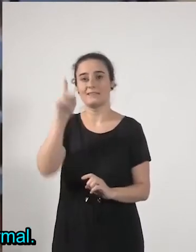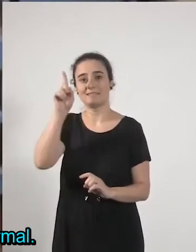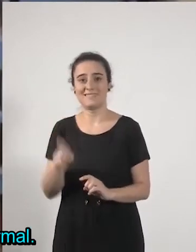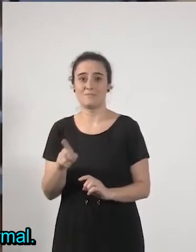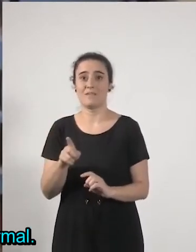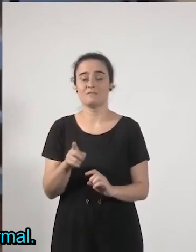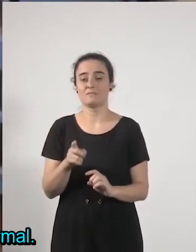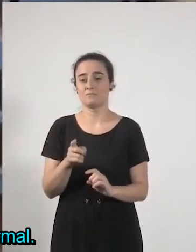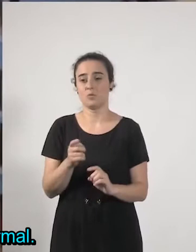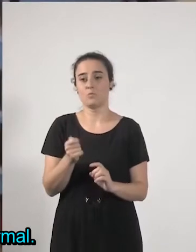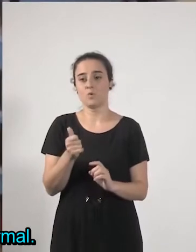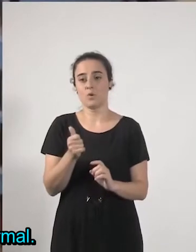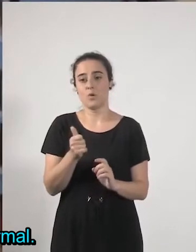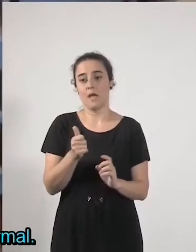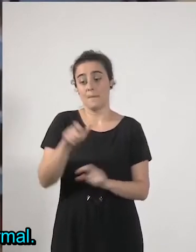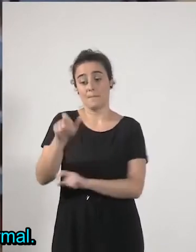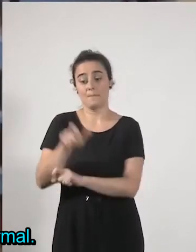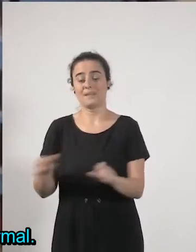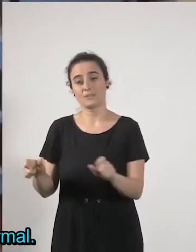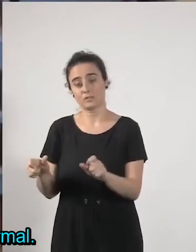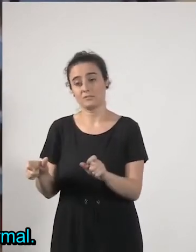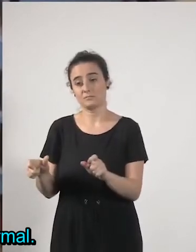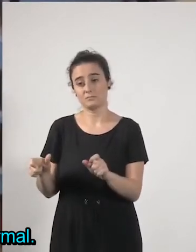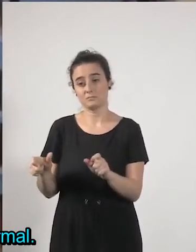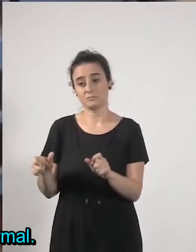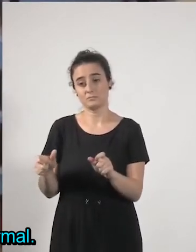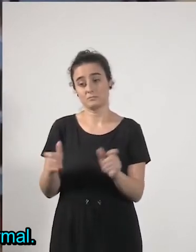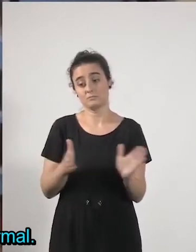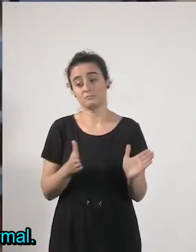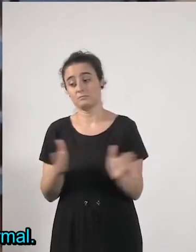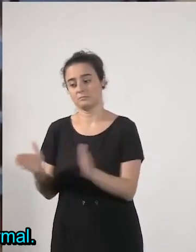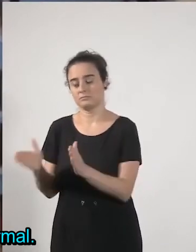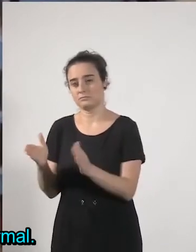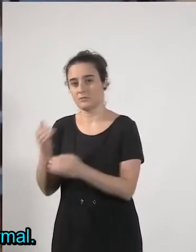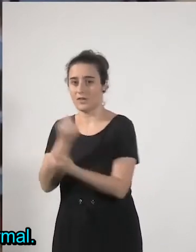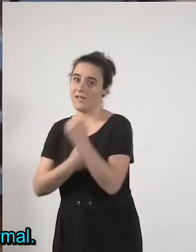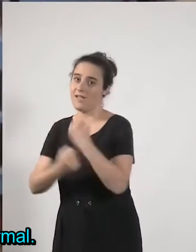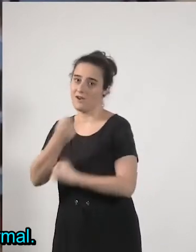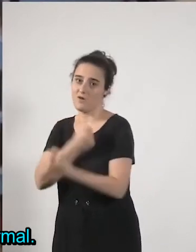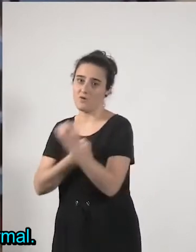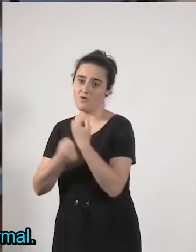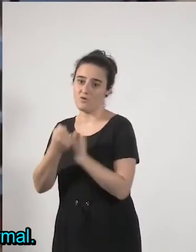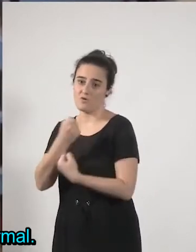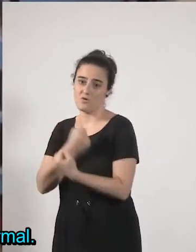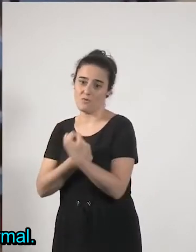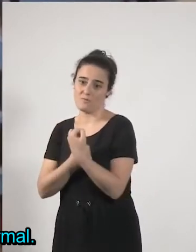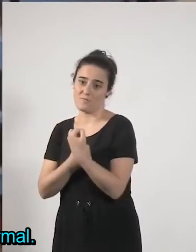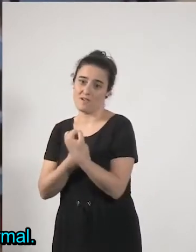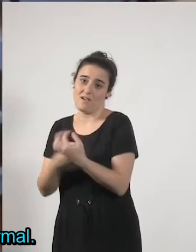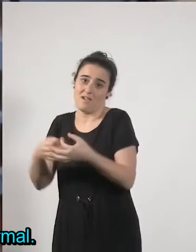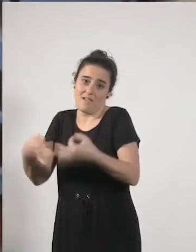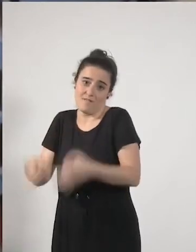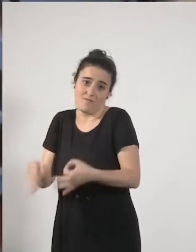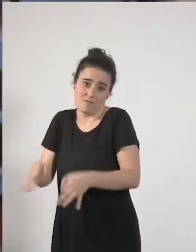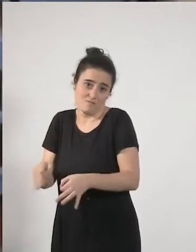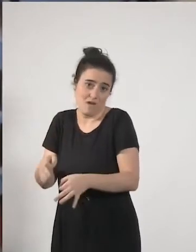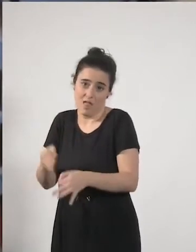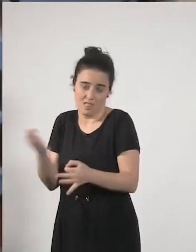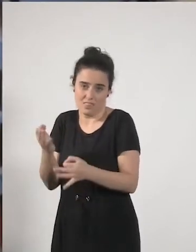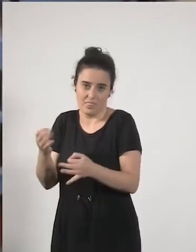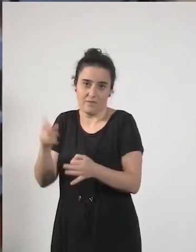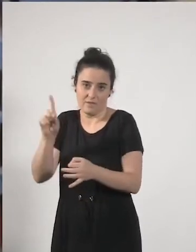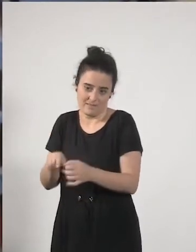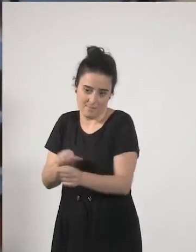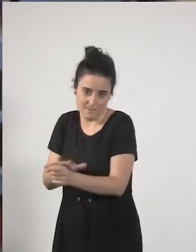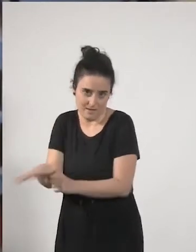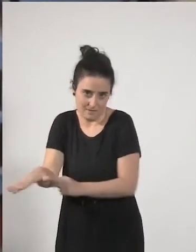de alguna manera quienes están en la economía en la economía informal en